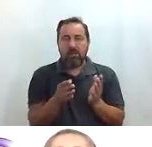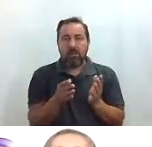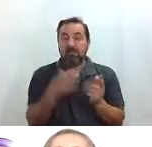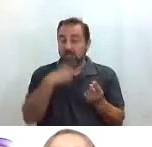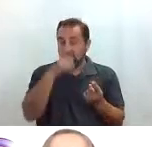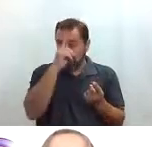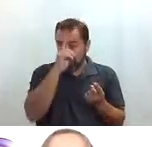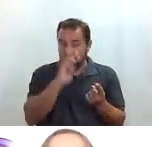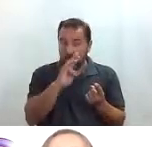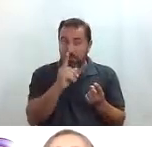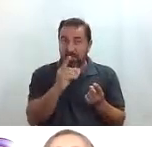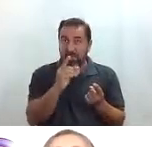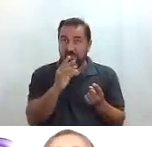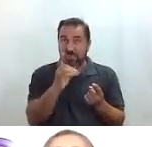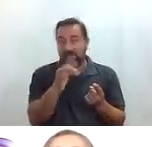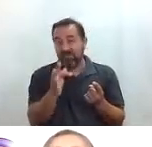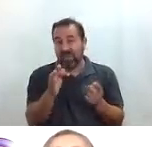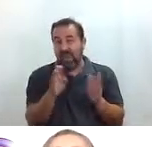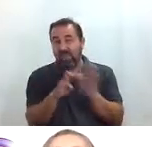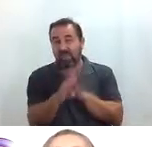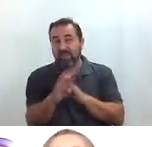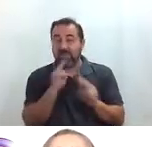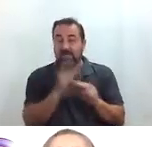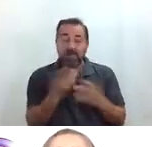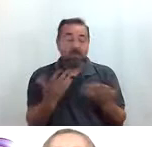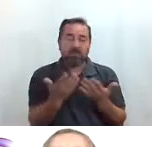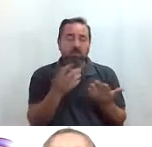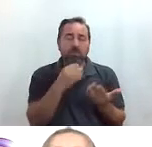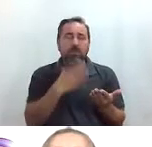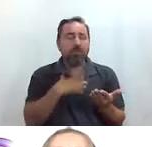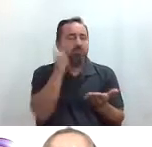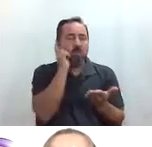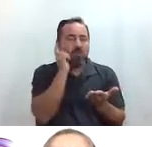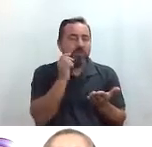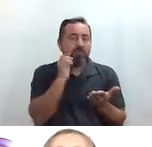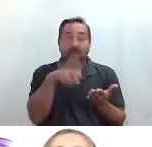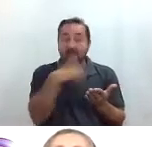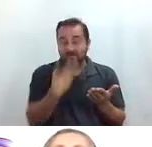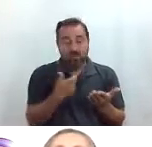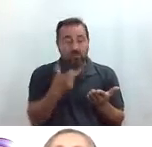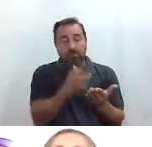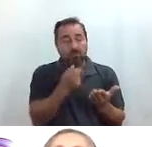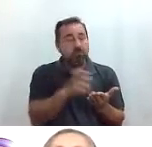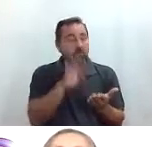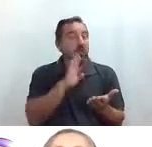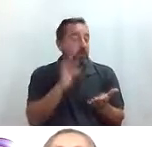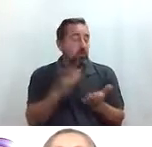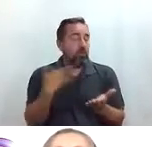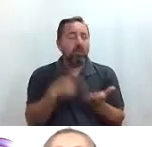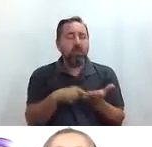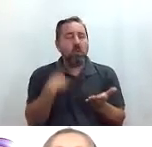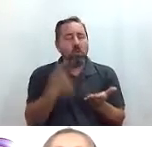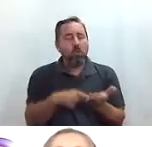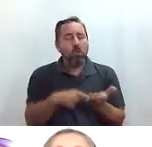sé si eran PDF accesible bueno la cuestión es que cuando entré con mi smartphone con mi iPhone en este caso lo pude escuchar